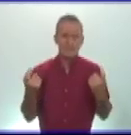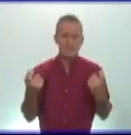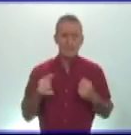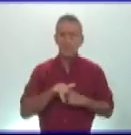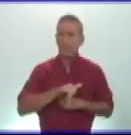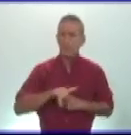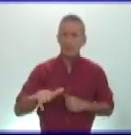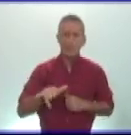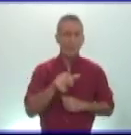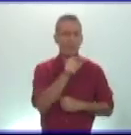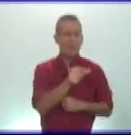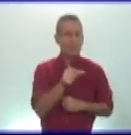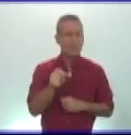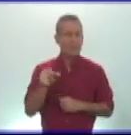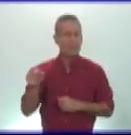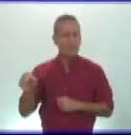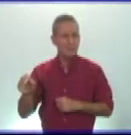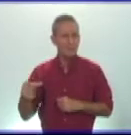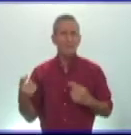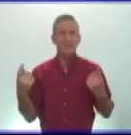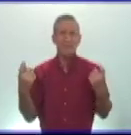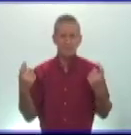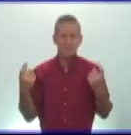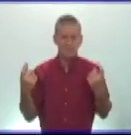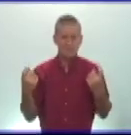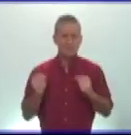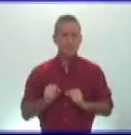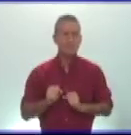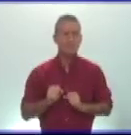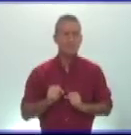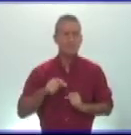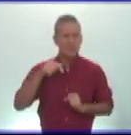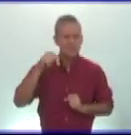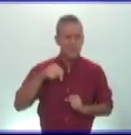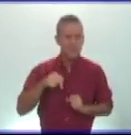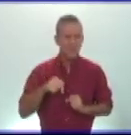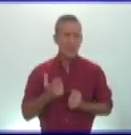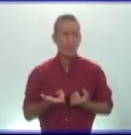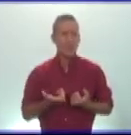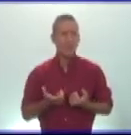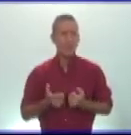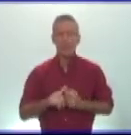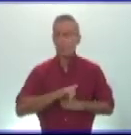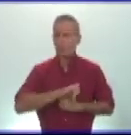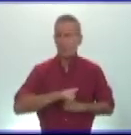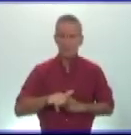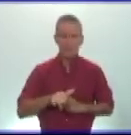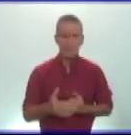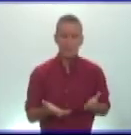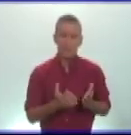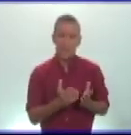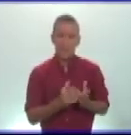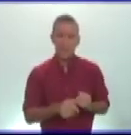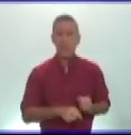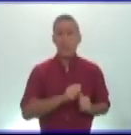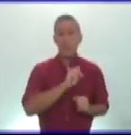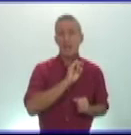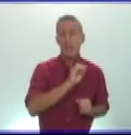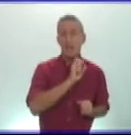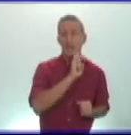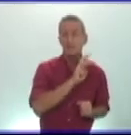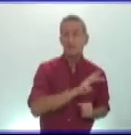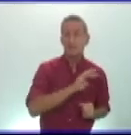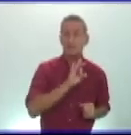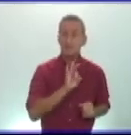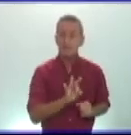humanos tan necesaria en los tiempos en que corren en los momentos actuales pues precisamente en la página 38 la 56 pues ustedes pueden